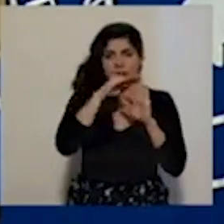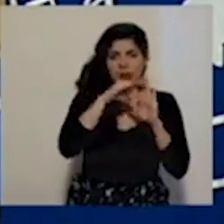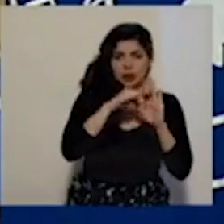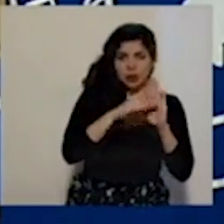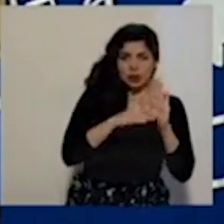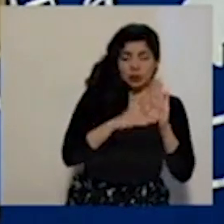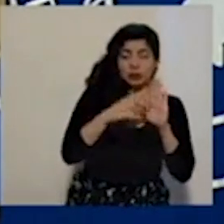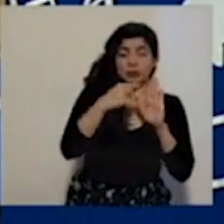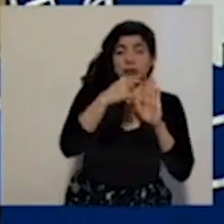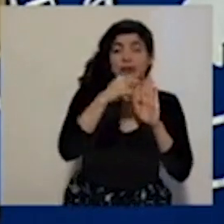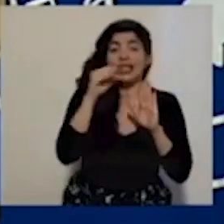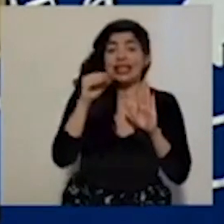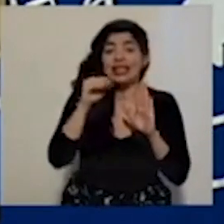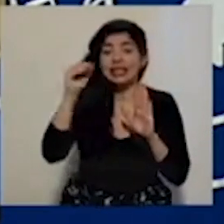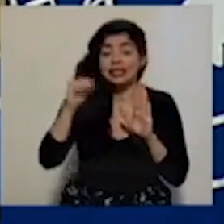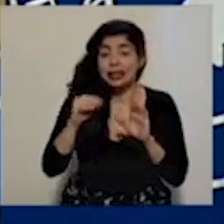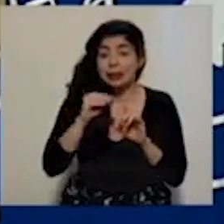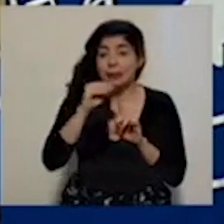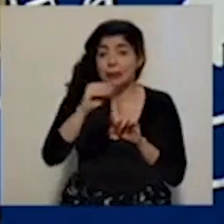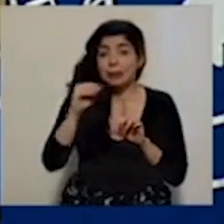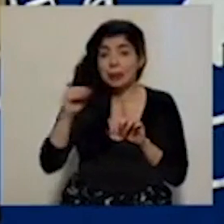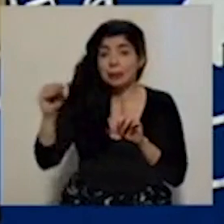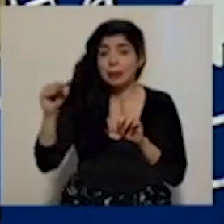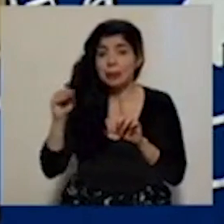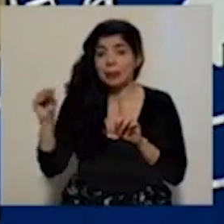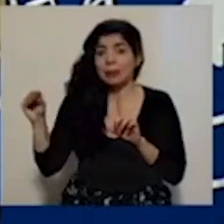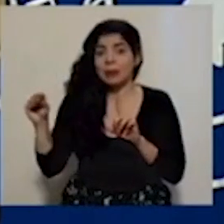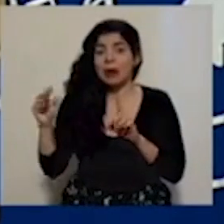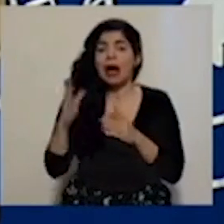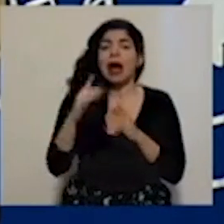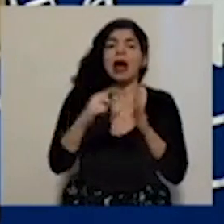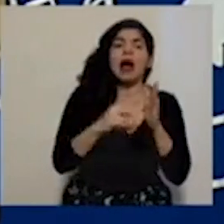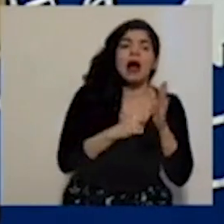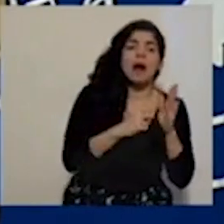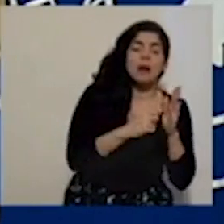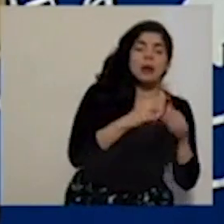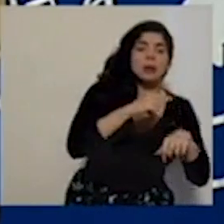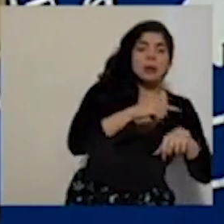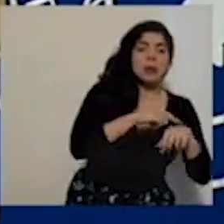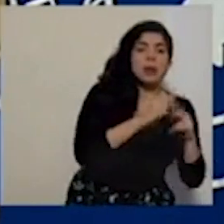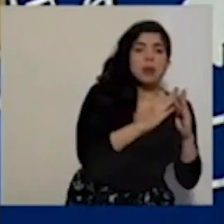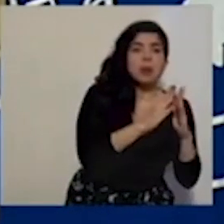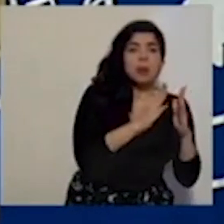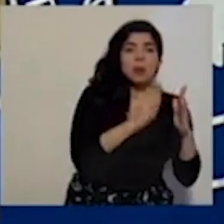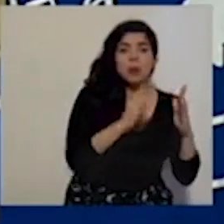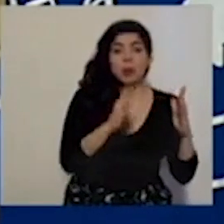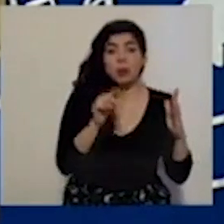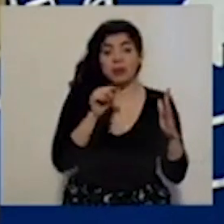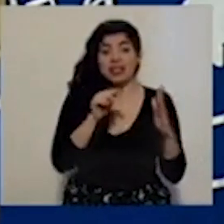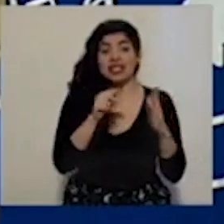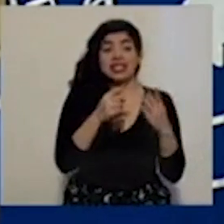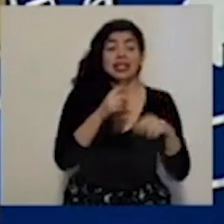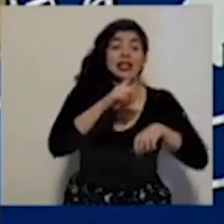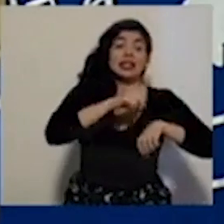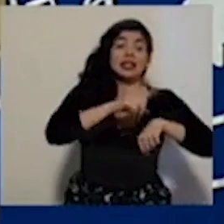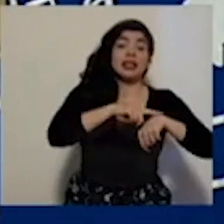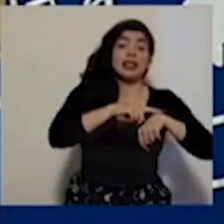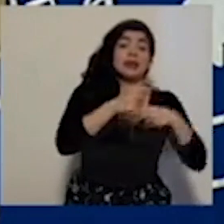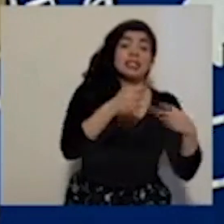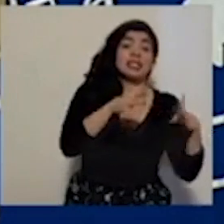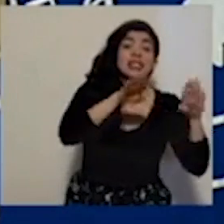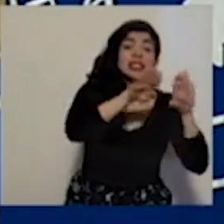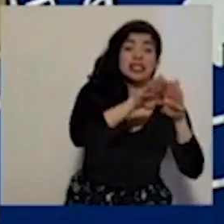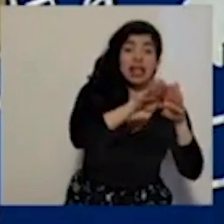La tasa de contagio se ha logrado, ha habido periodos importantes y los cierres han dado un